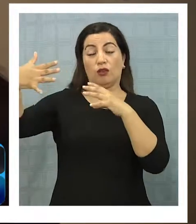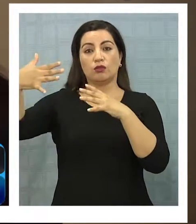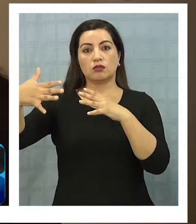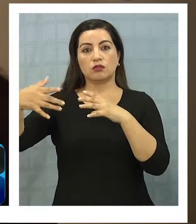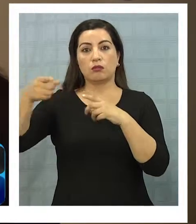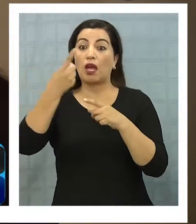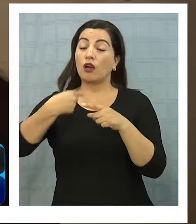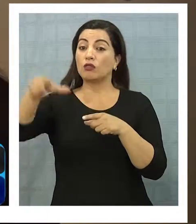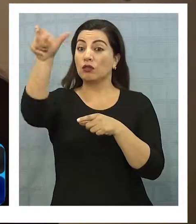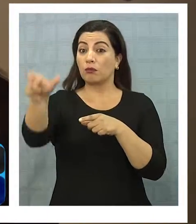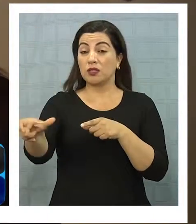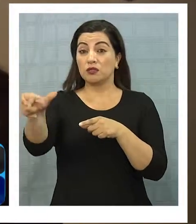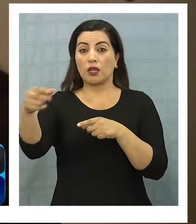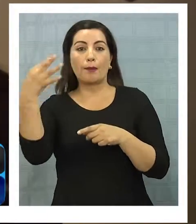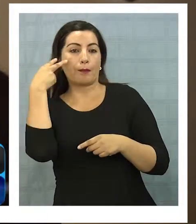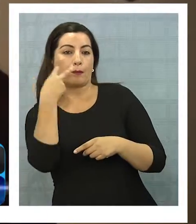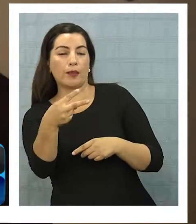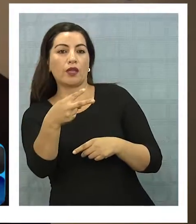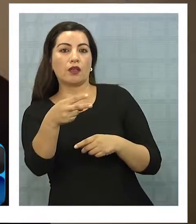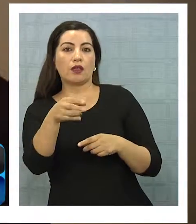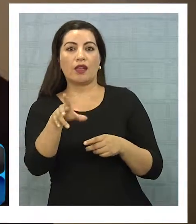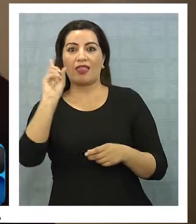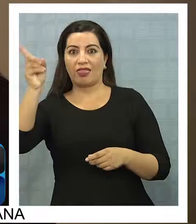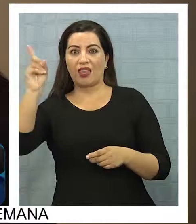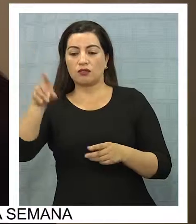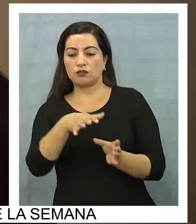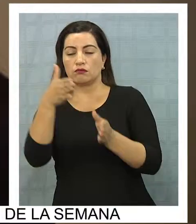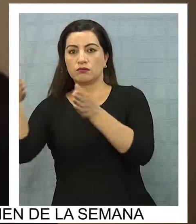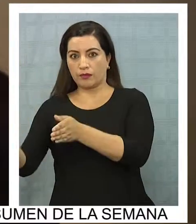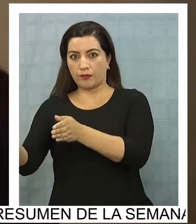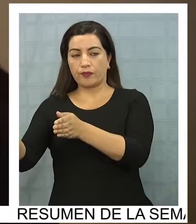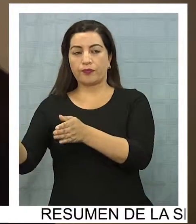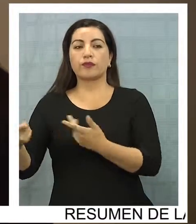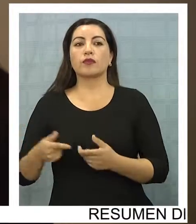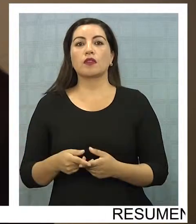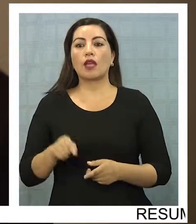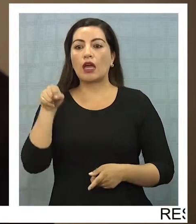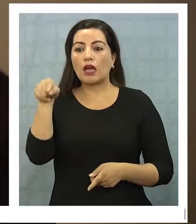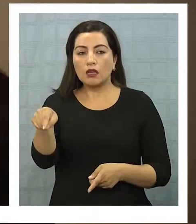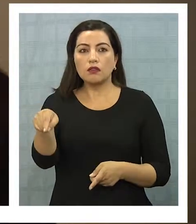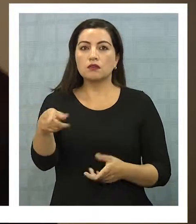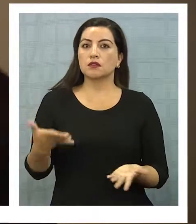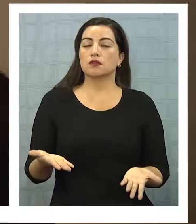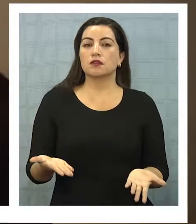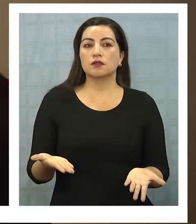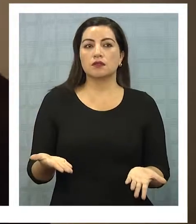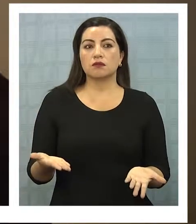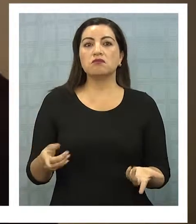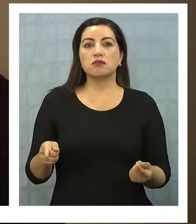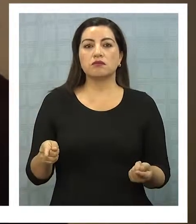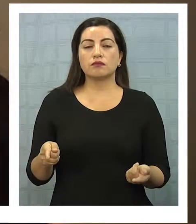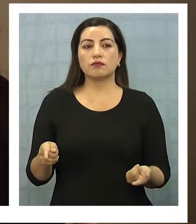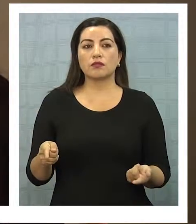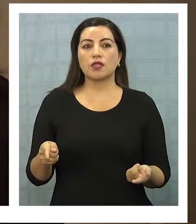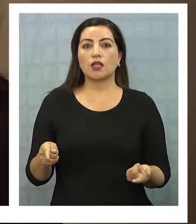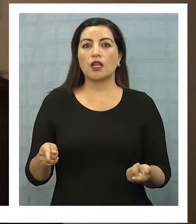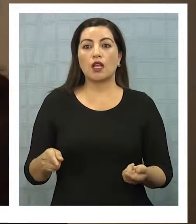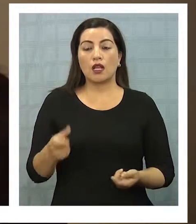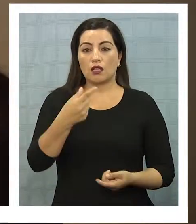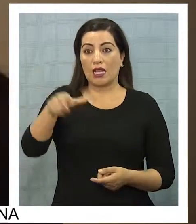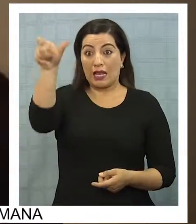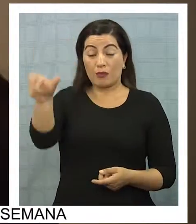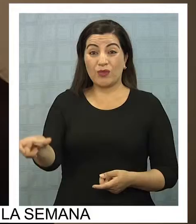alertar de su presencia en el costado derecho de la verma. En ese sentido, al parecer, la